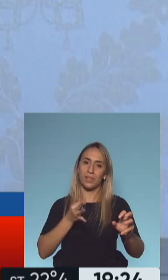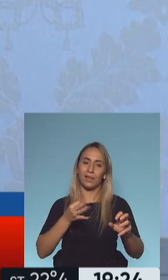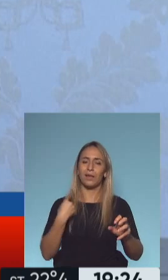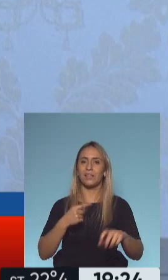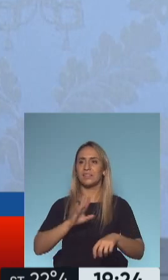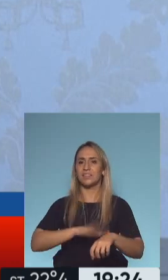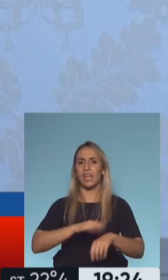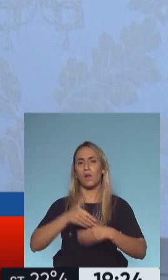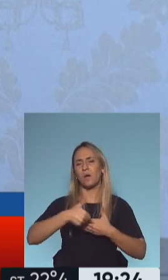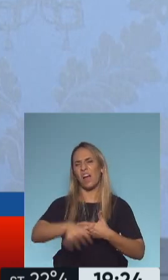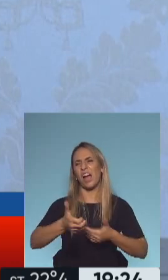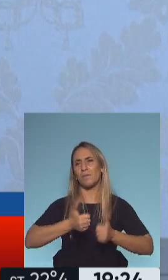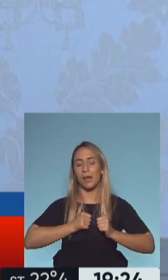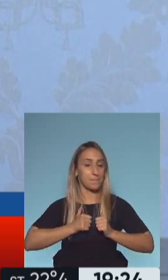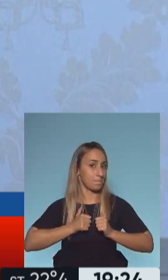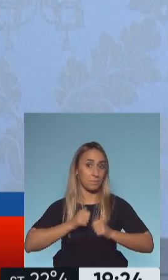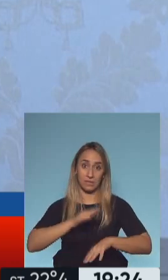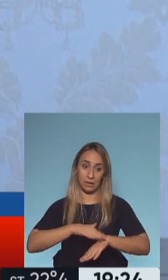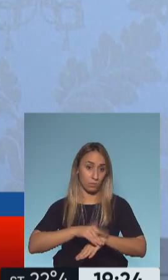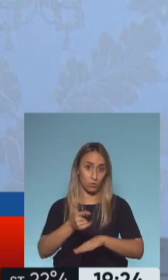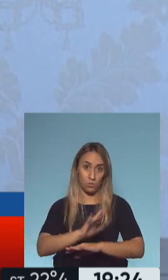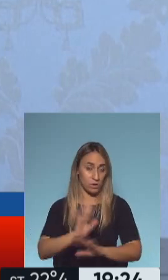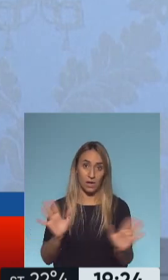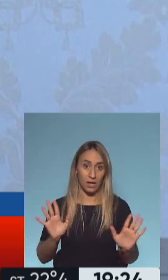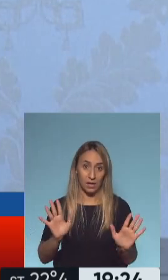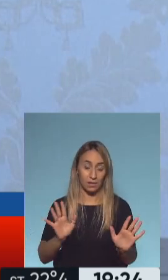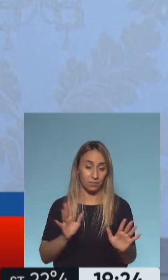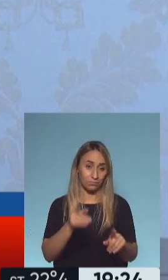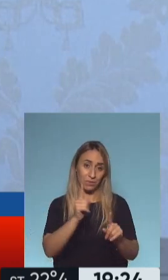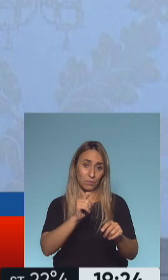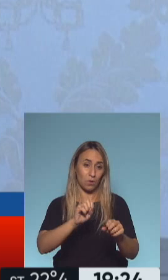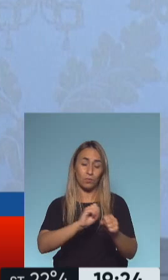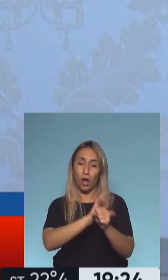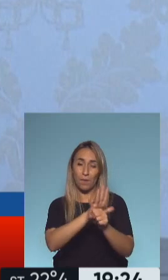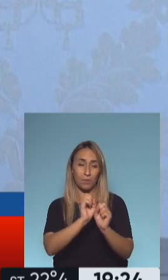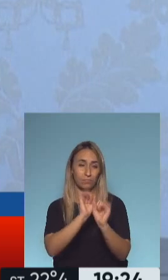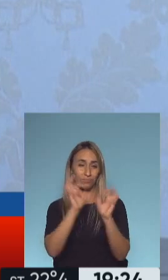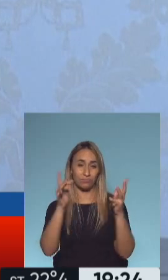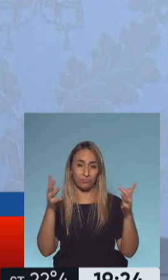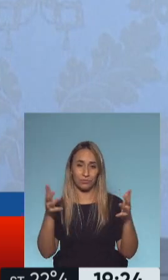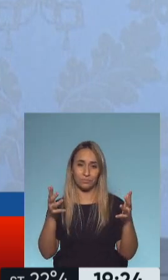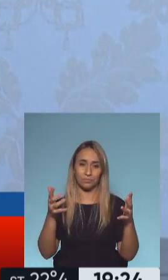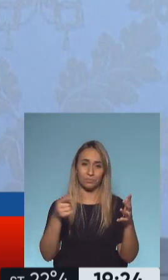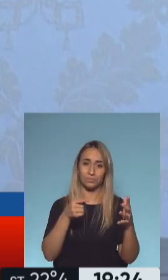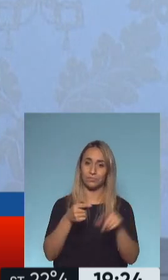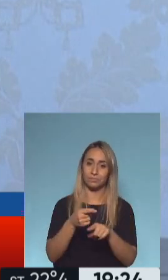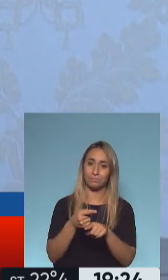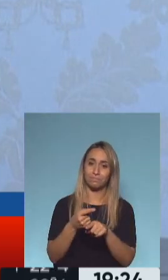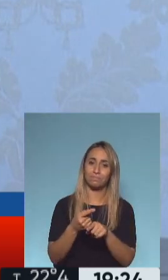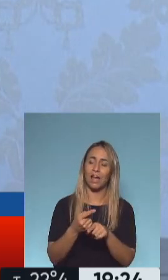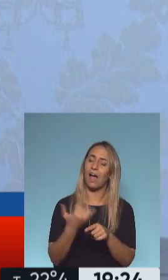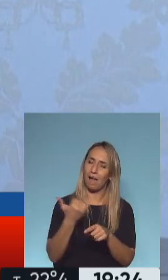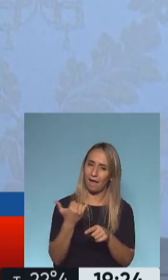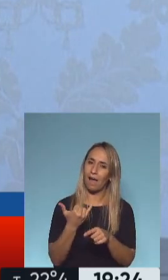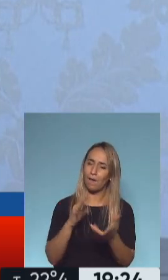El tiempo nos apremia. Y que como lo ha demostrado la COVID-19, sí tenemos los medios para enfrentar el desafío.